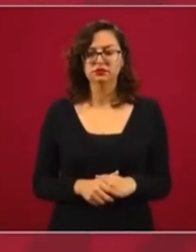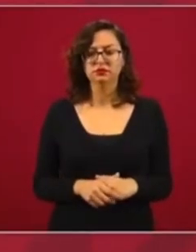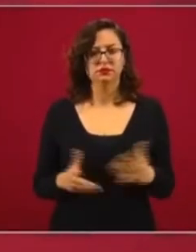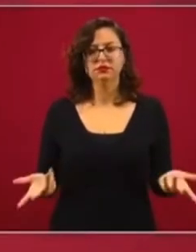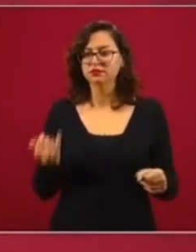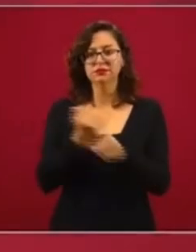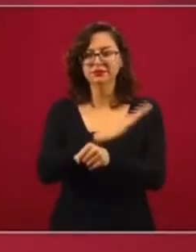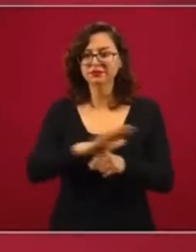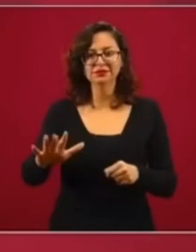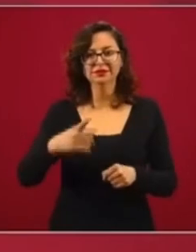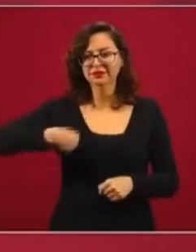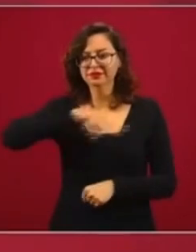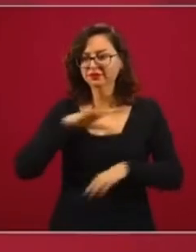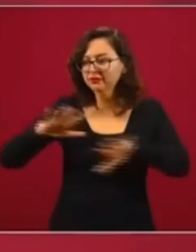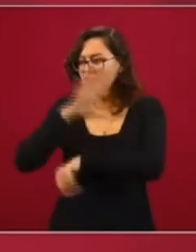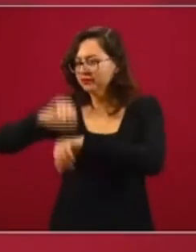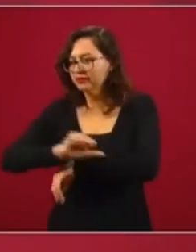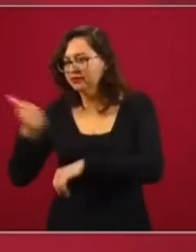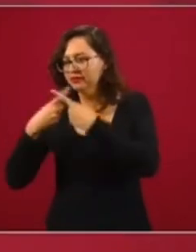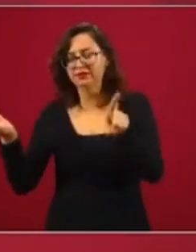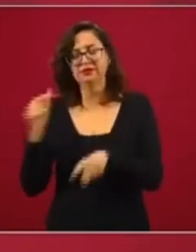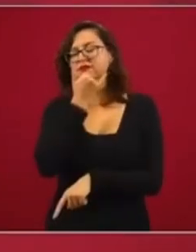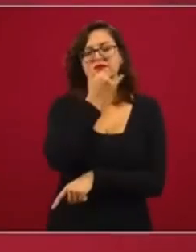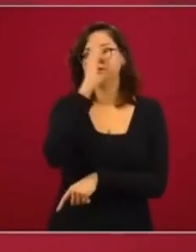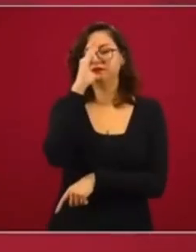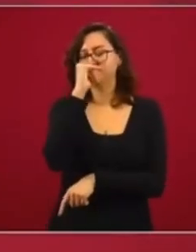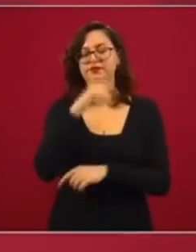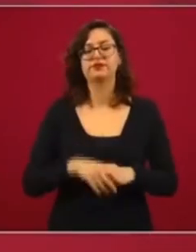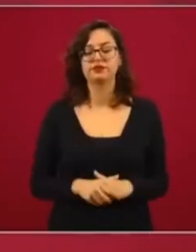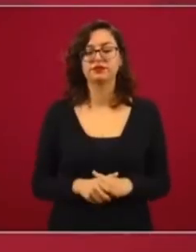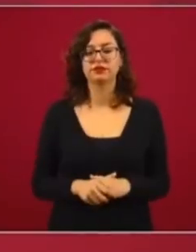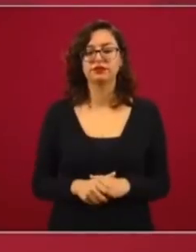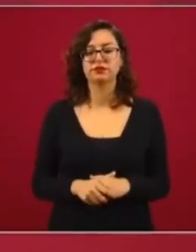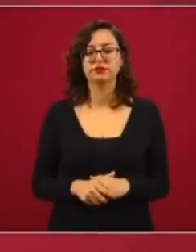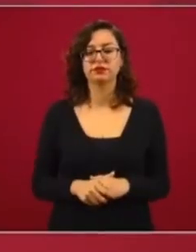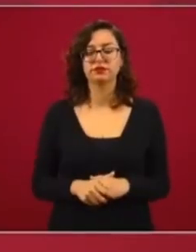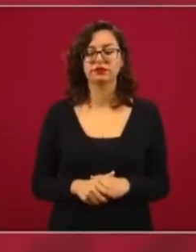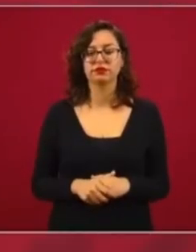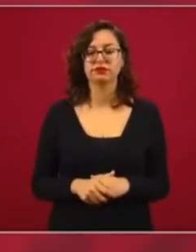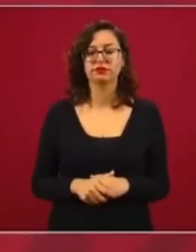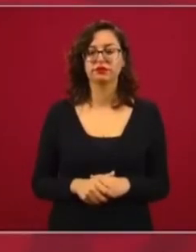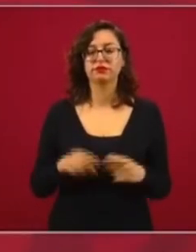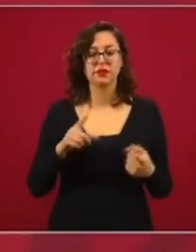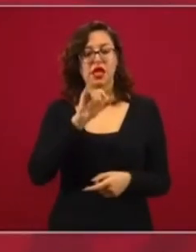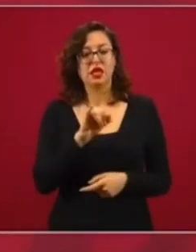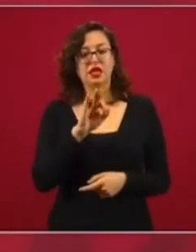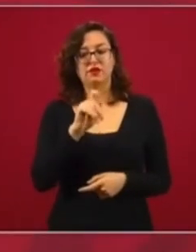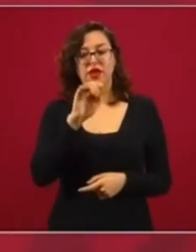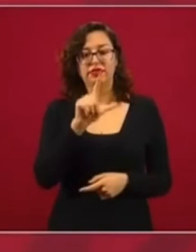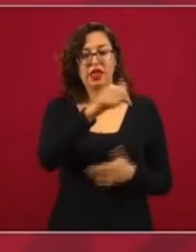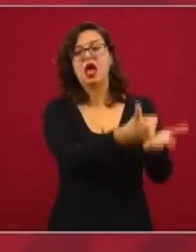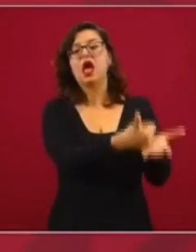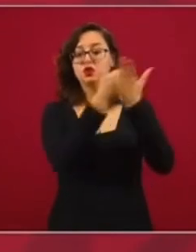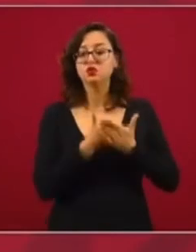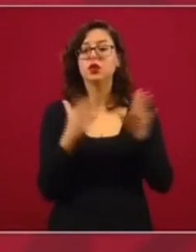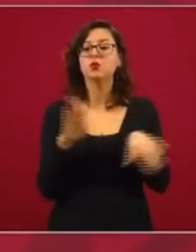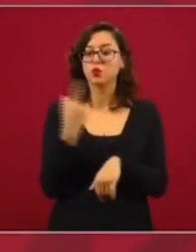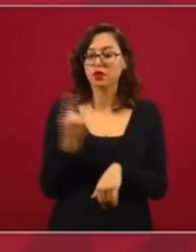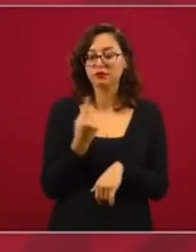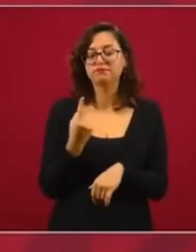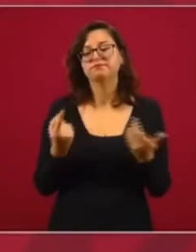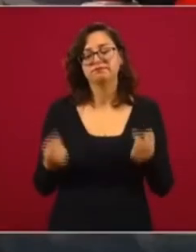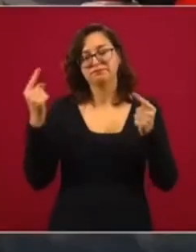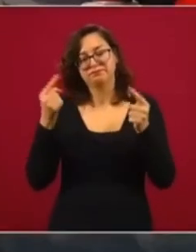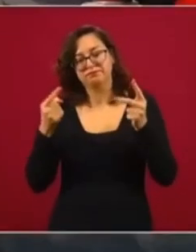podríamos nosotros afectar las concesiones. Nos ayudaron en el IFETEL porque hay una serie de requisitos